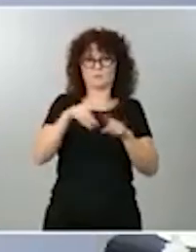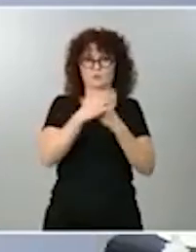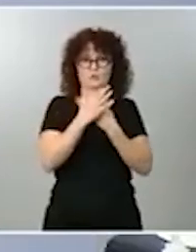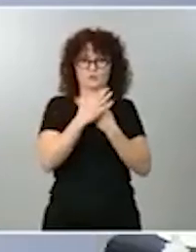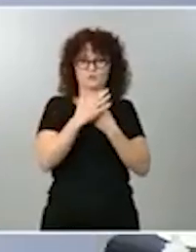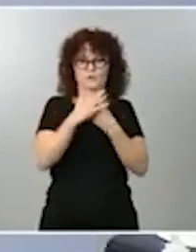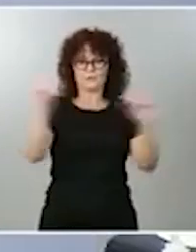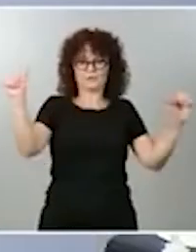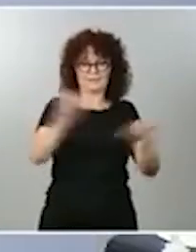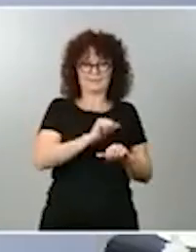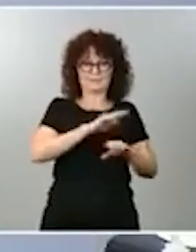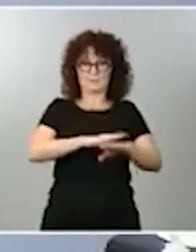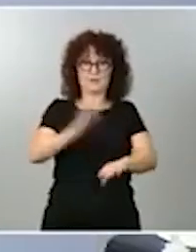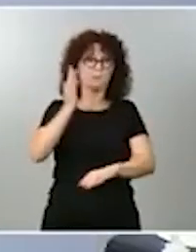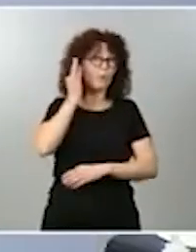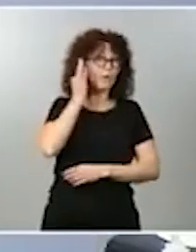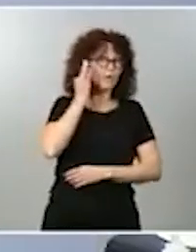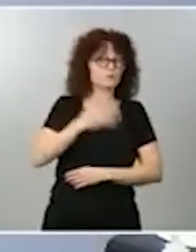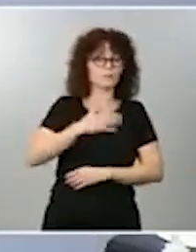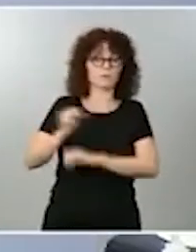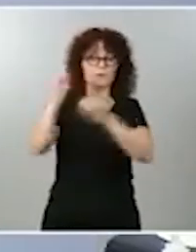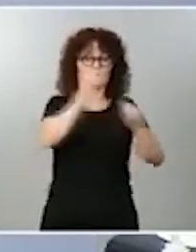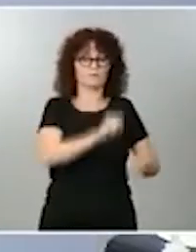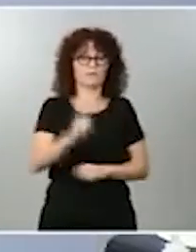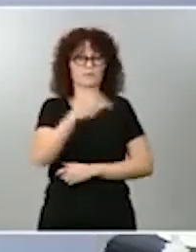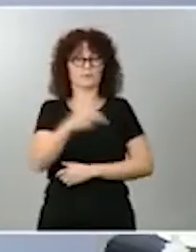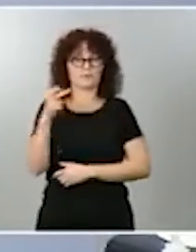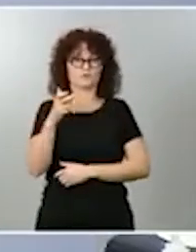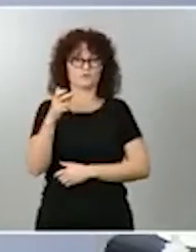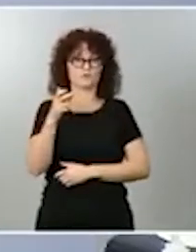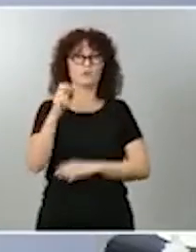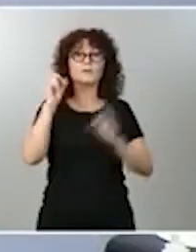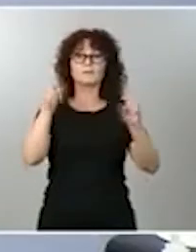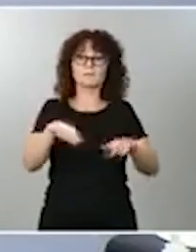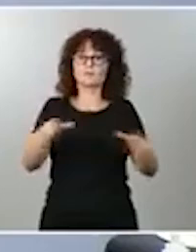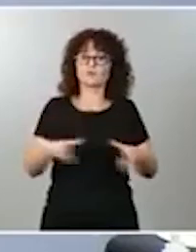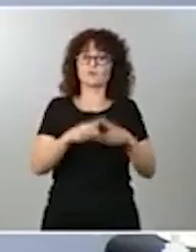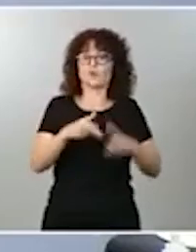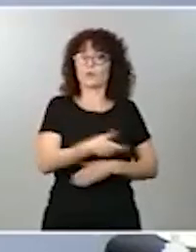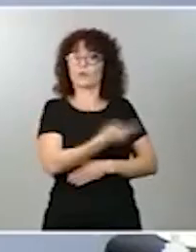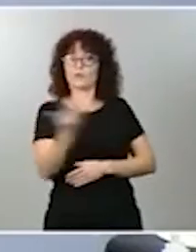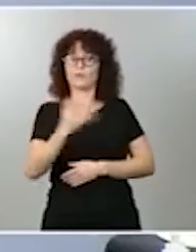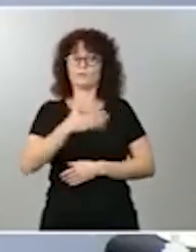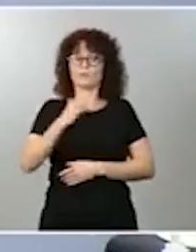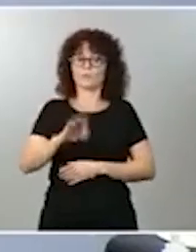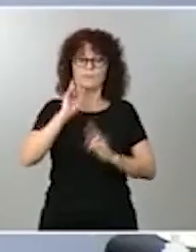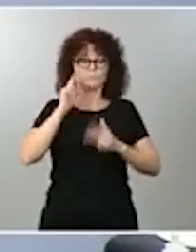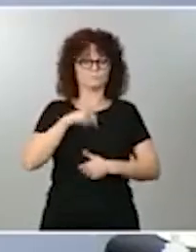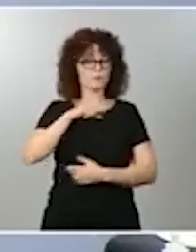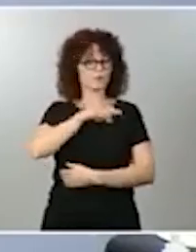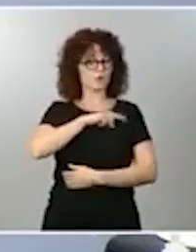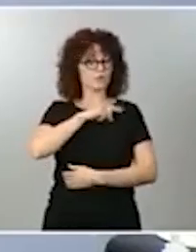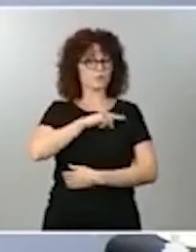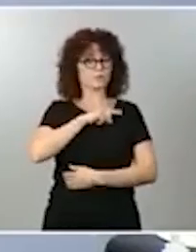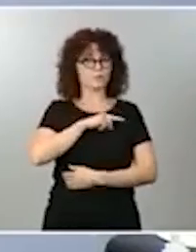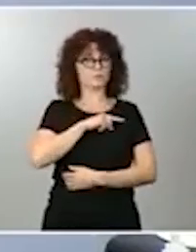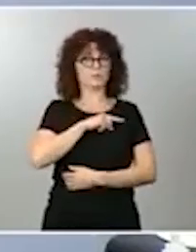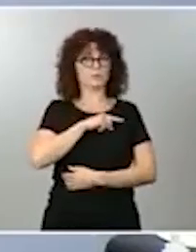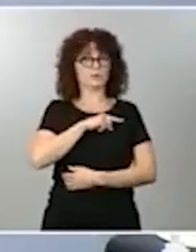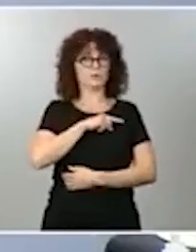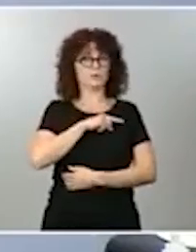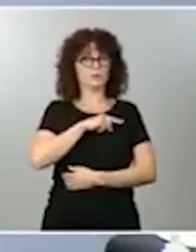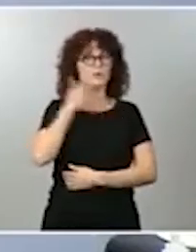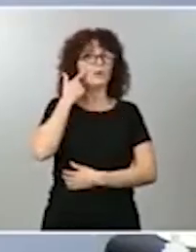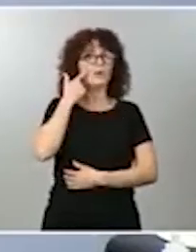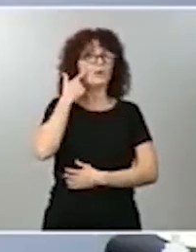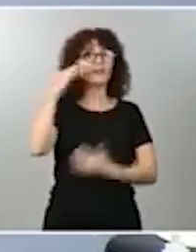herramientas para defender sus derechos y para que nuestra sociedad en su conjunto se conciencie de dónde están las desigualdades y